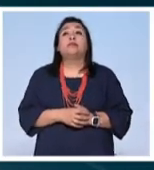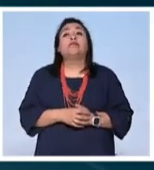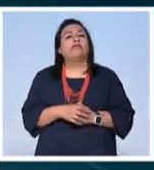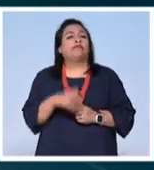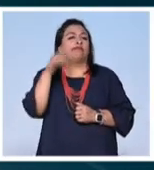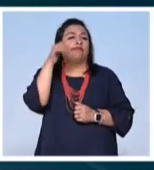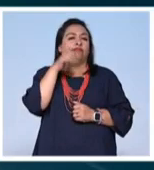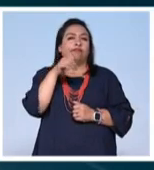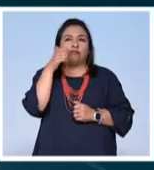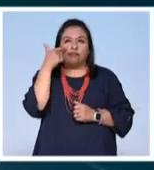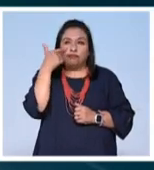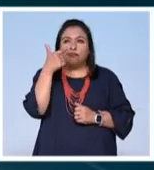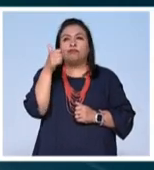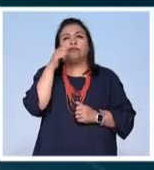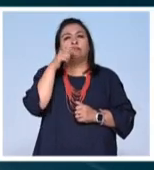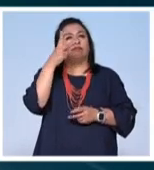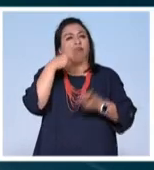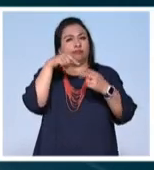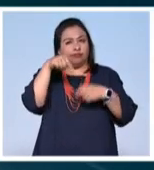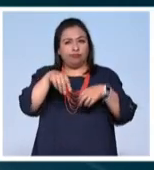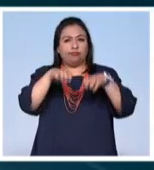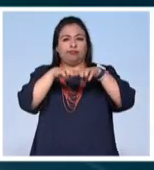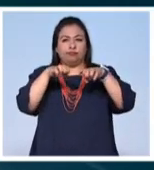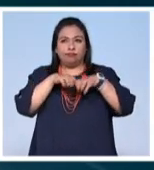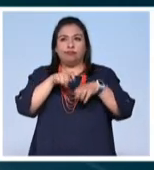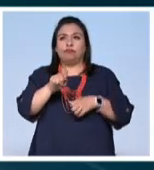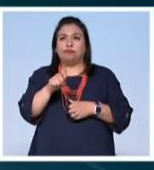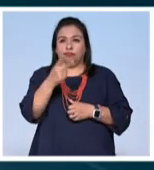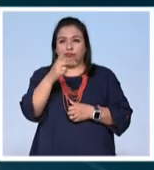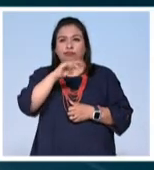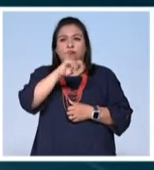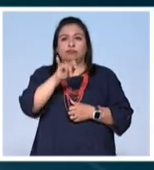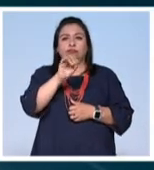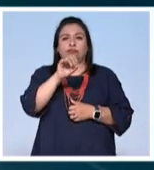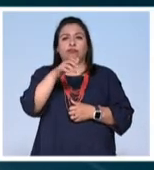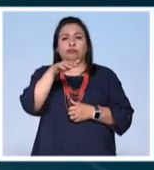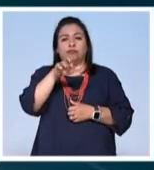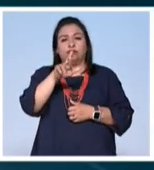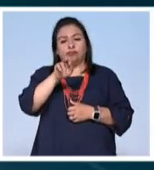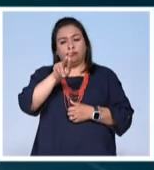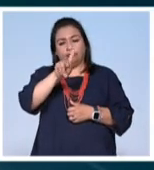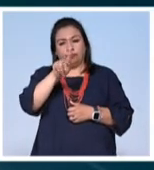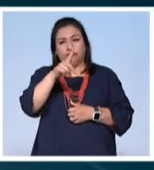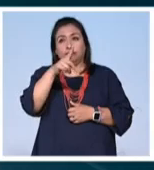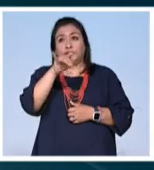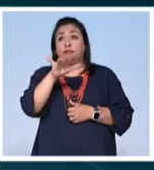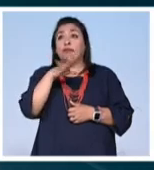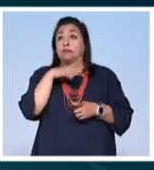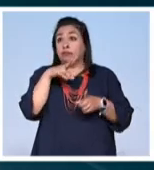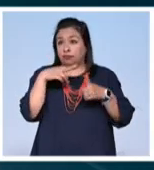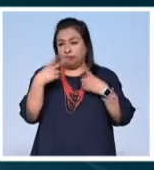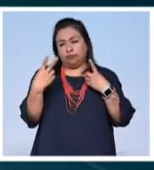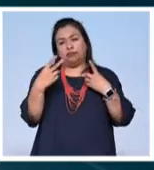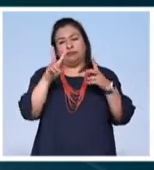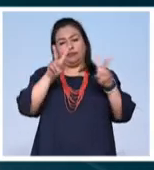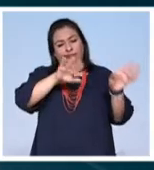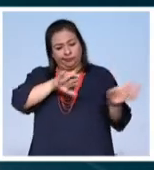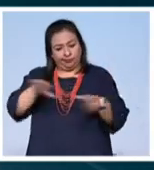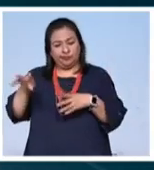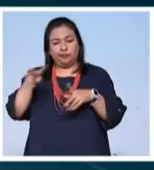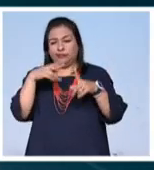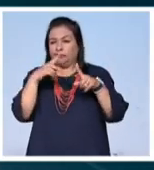siempre presente siempre aquí en el equipo de Canal 22 José María Pérez Gay y con una perspectiva en otros temas